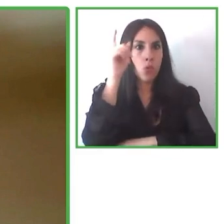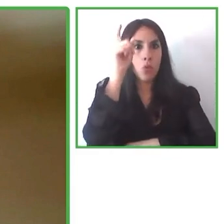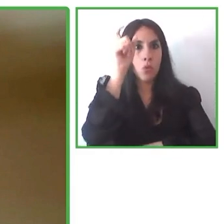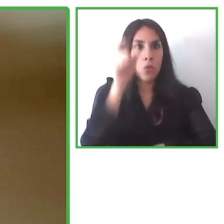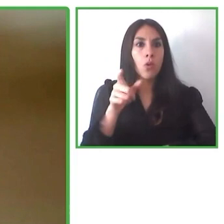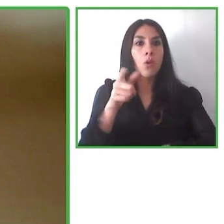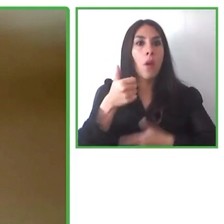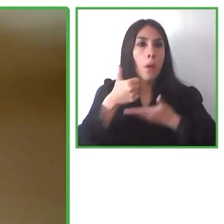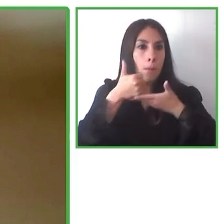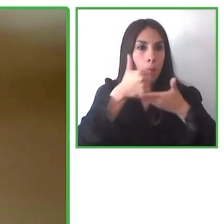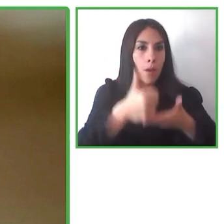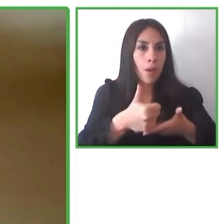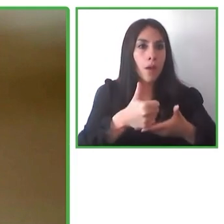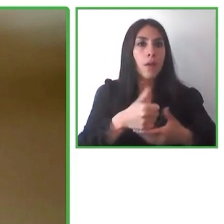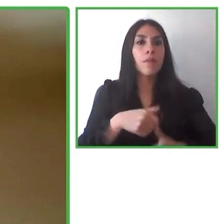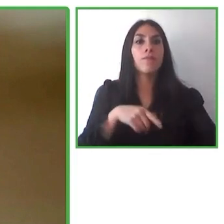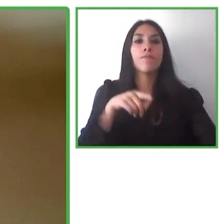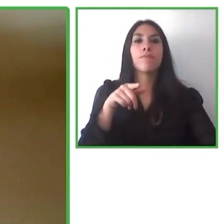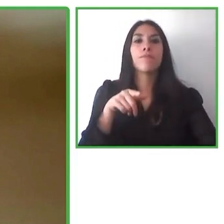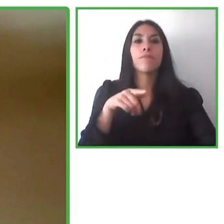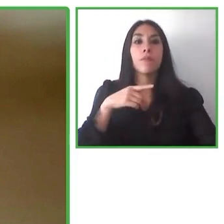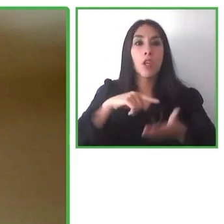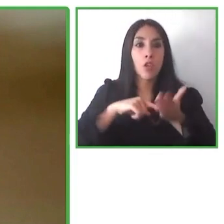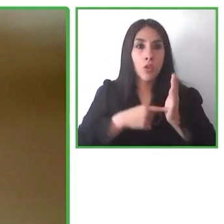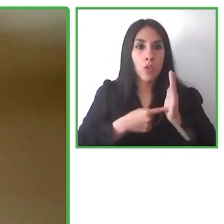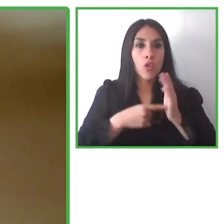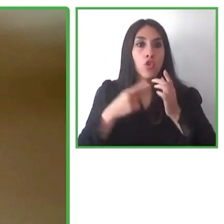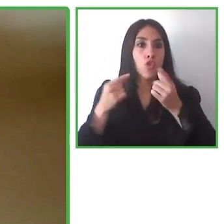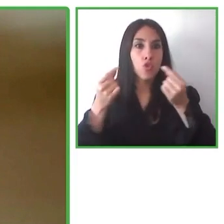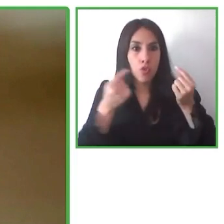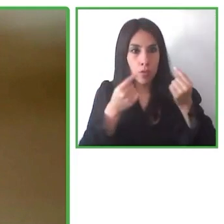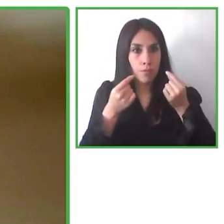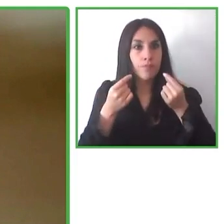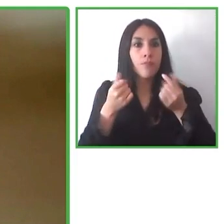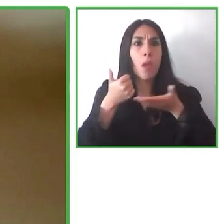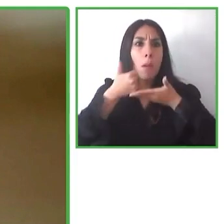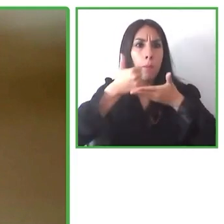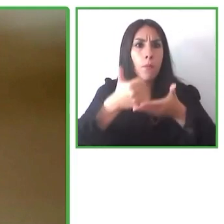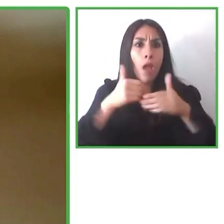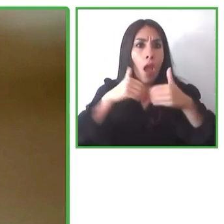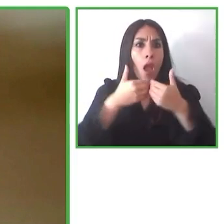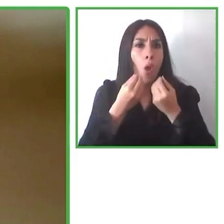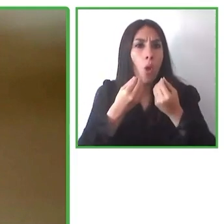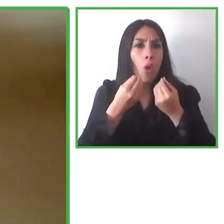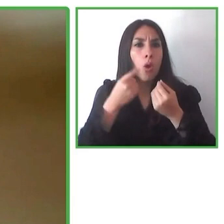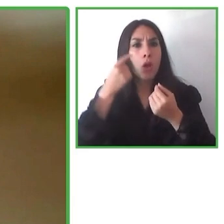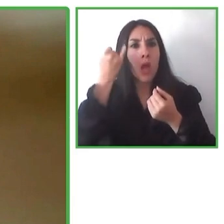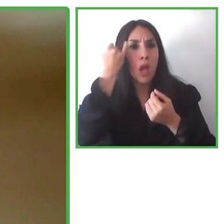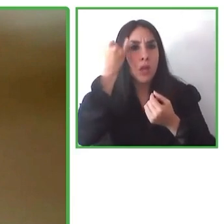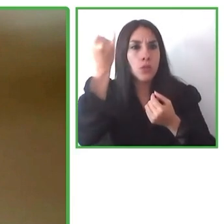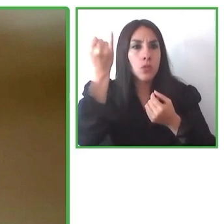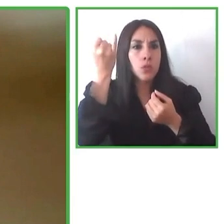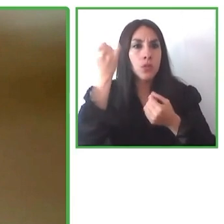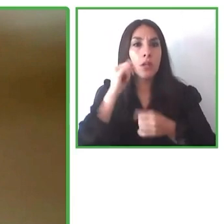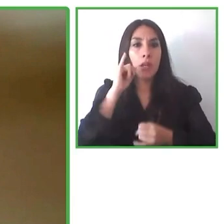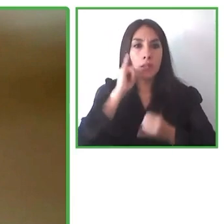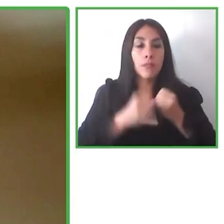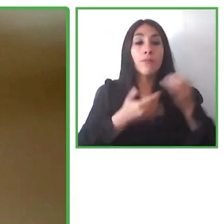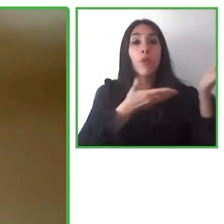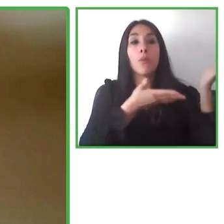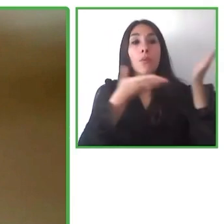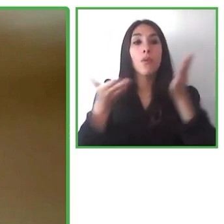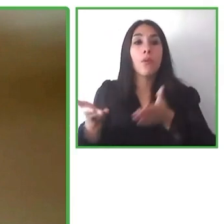empresa que genera beneficios enhorabuena por Subreader por último vamos a dar la bienvenida a Stephen Leblanc Stephen